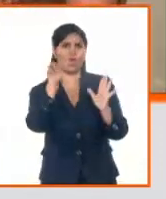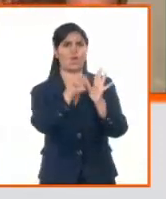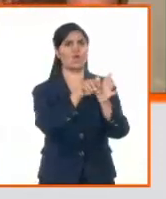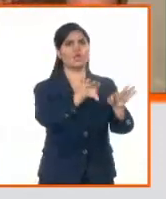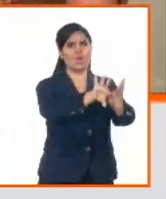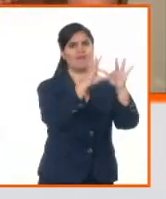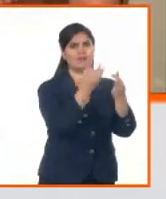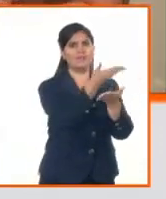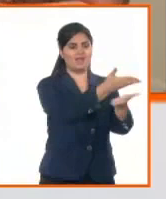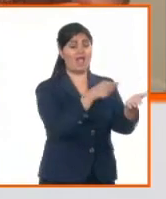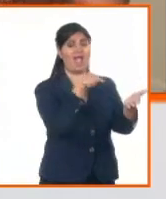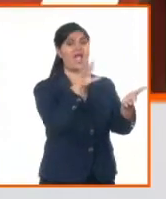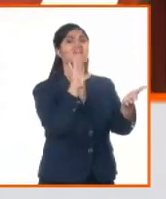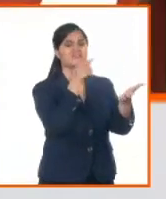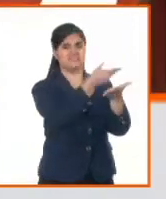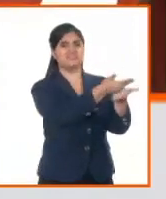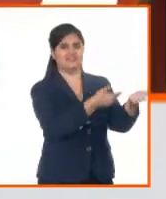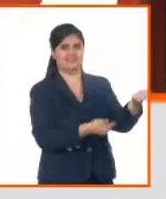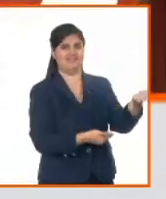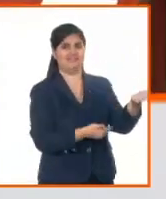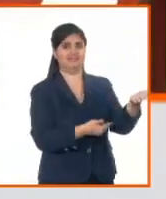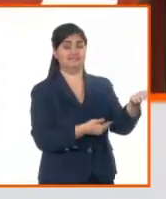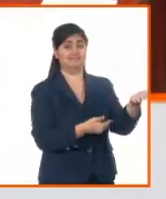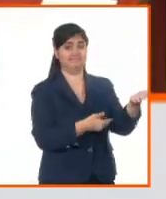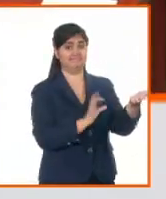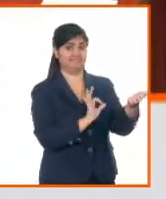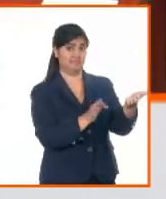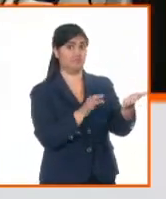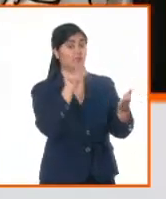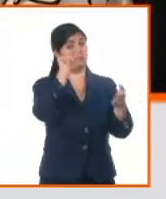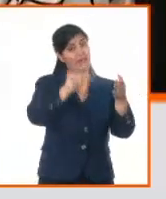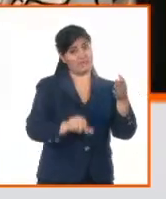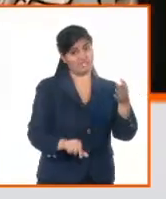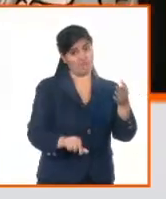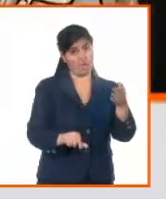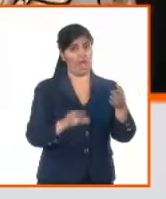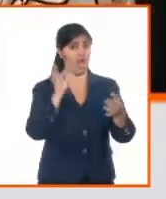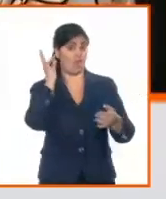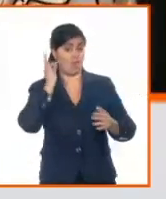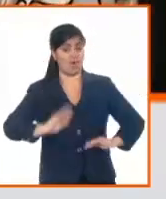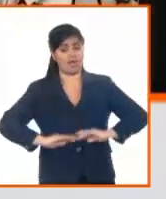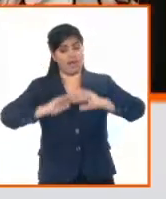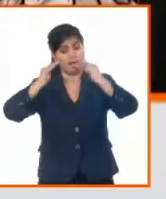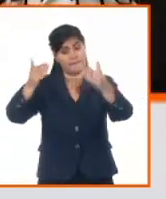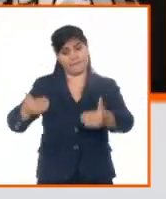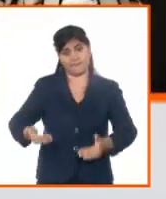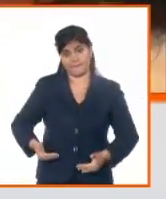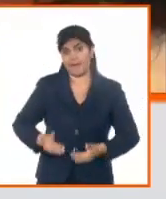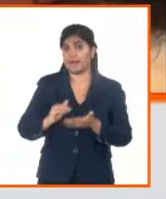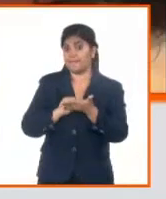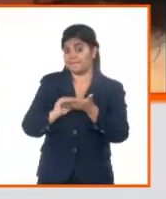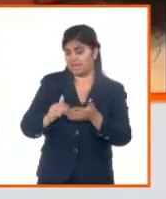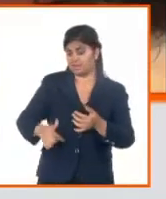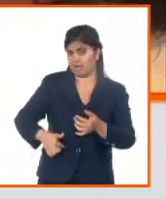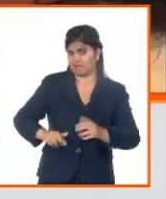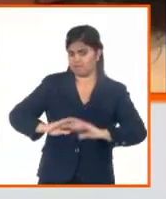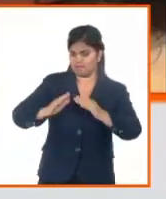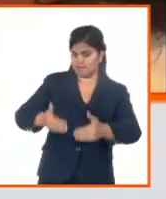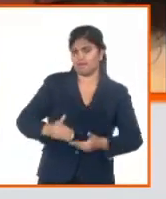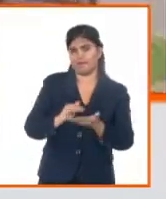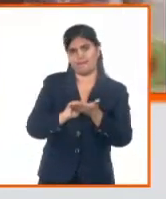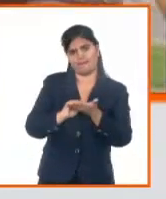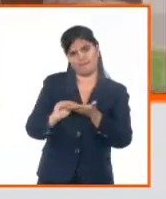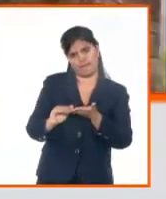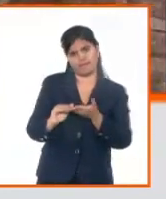y que además se empata con una política pública que tiene que ver con la situación demográfica que tenemos en